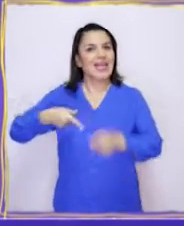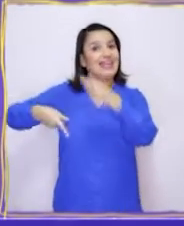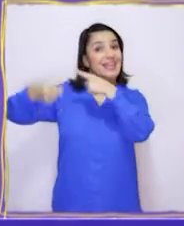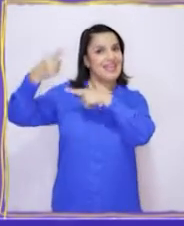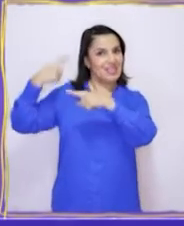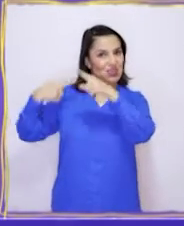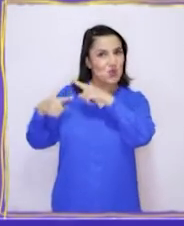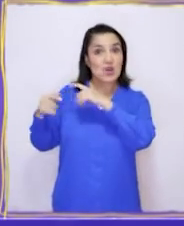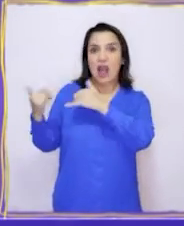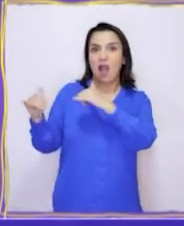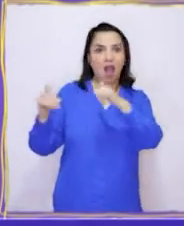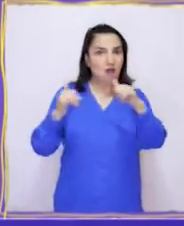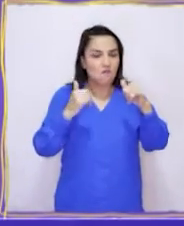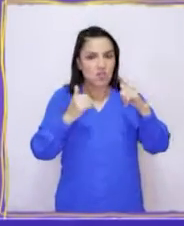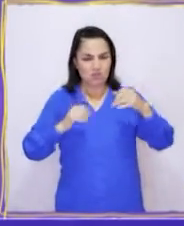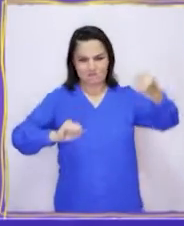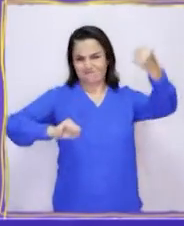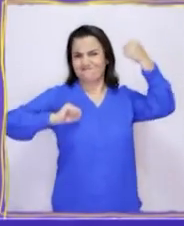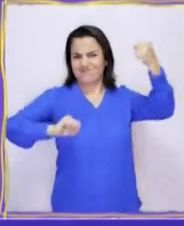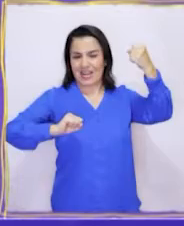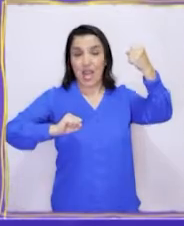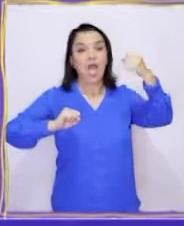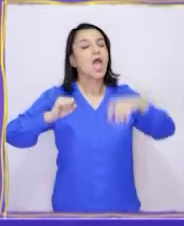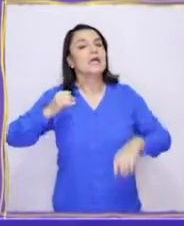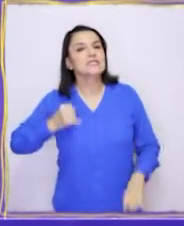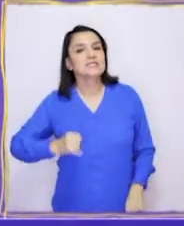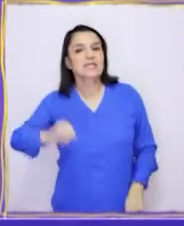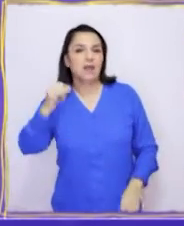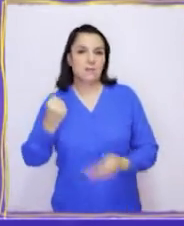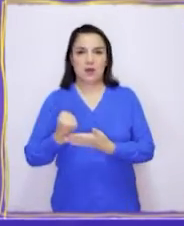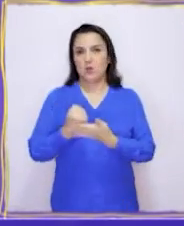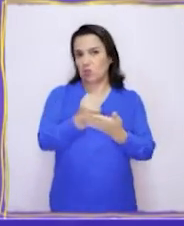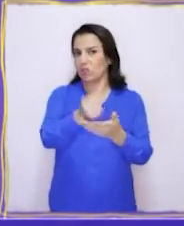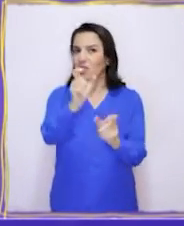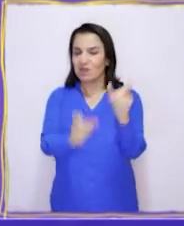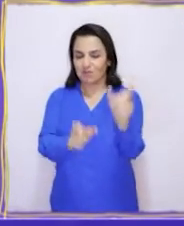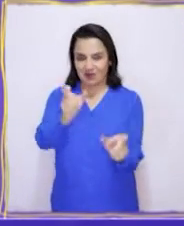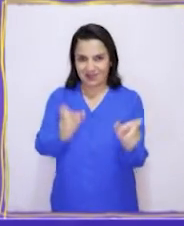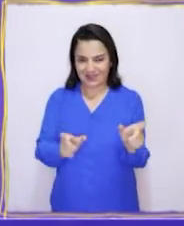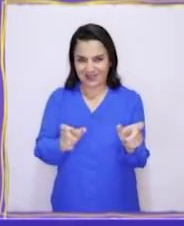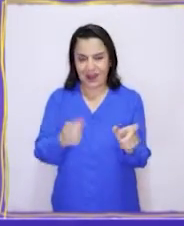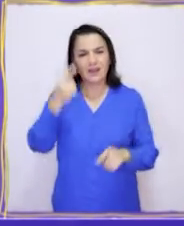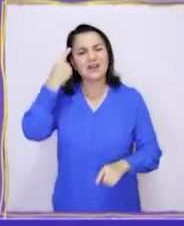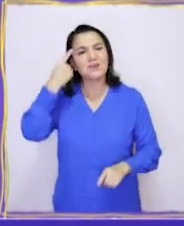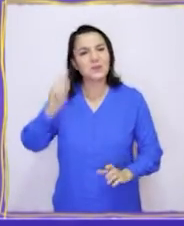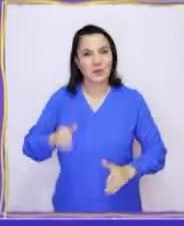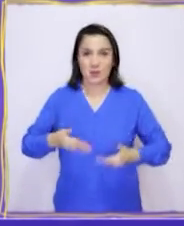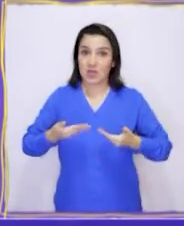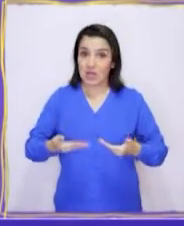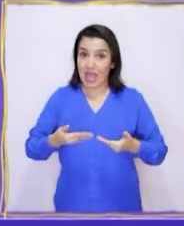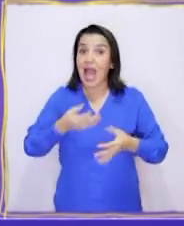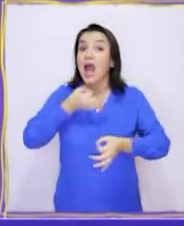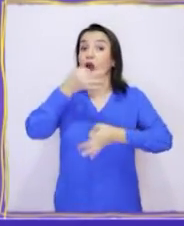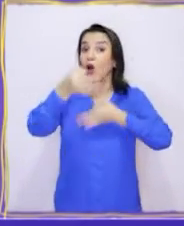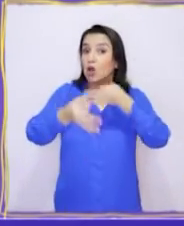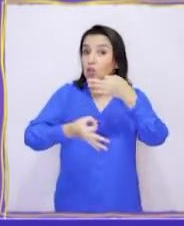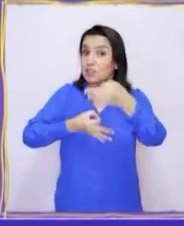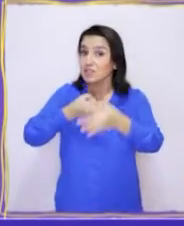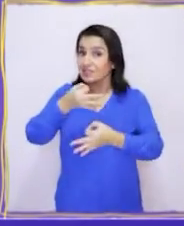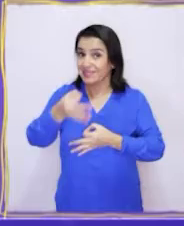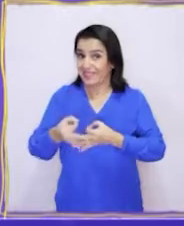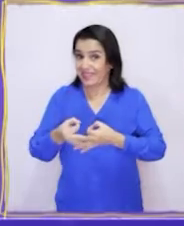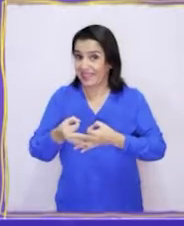historias y aventuras, ya que siempre se preocupan de ayudar a los demás. Pero hoy día les vengo a contar